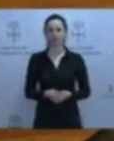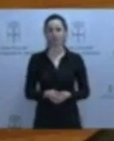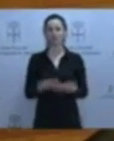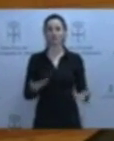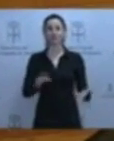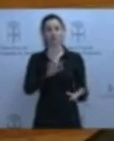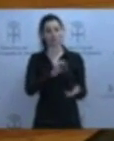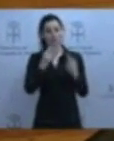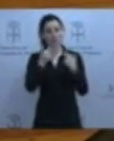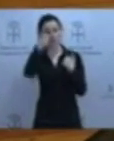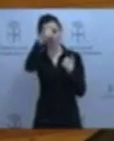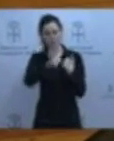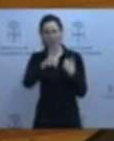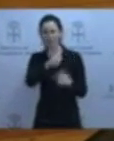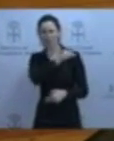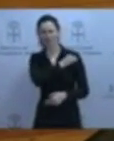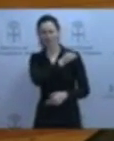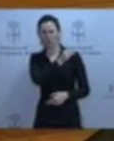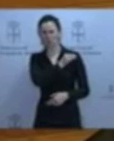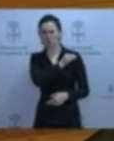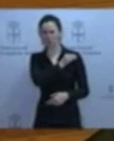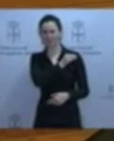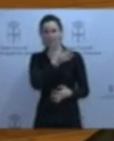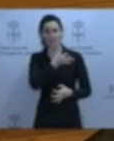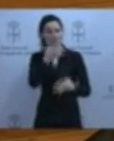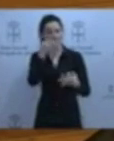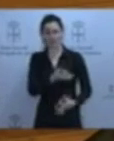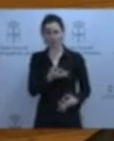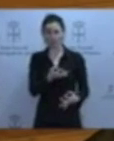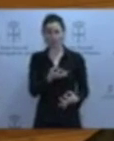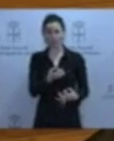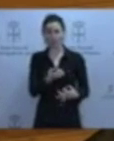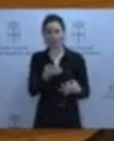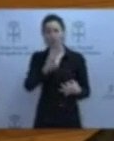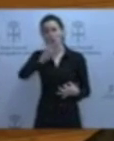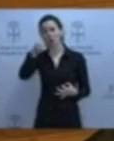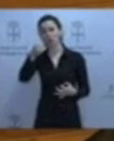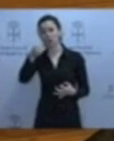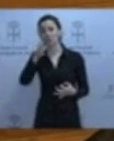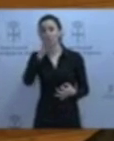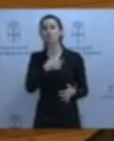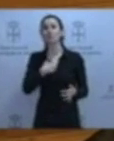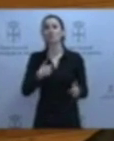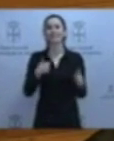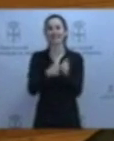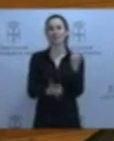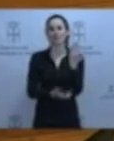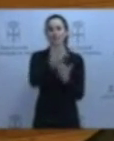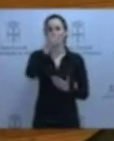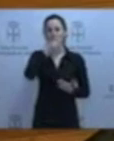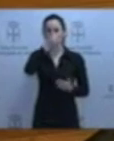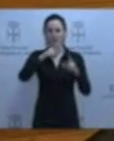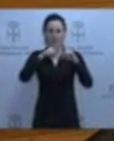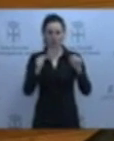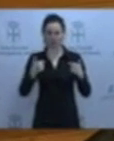Señor diputado, esa pregunta creo que en realidad debería hacérmela usted en otro plano, dado que yo soy secretario general de la Federación Socialista